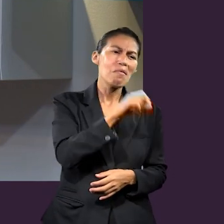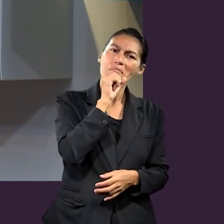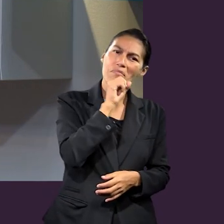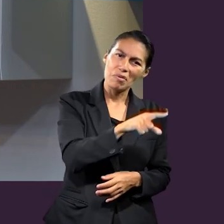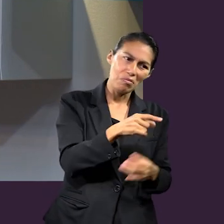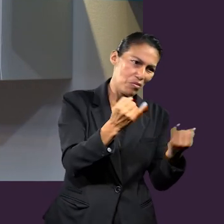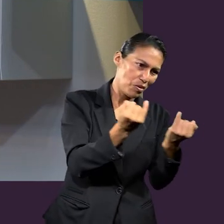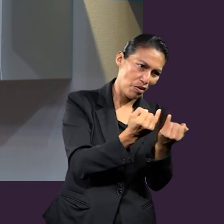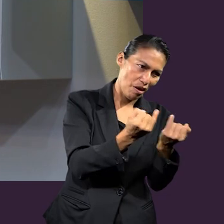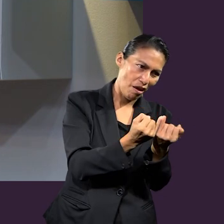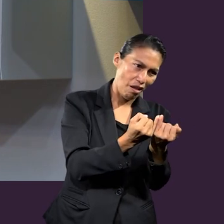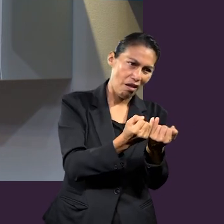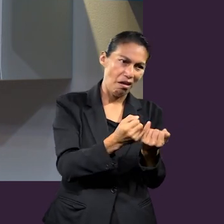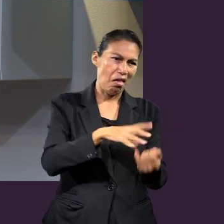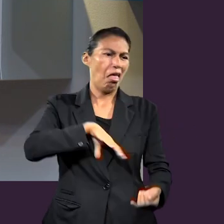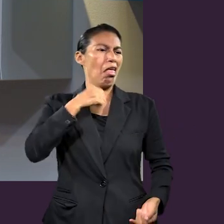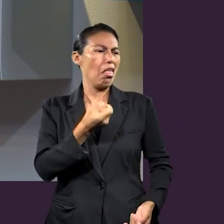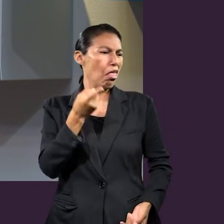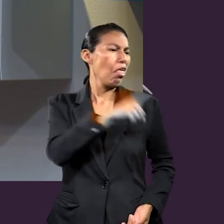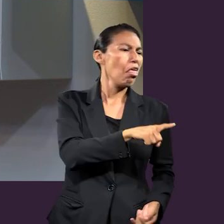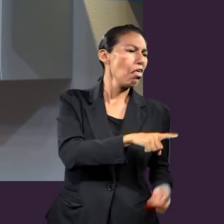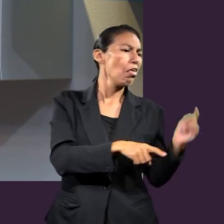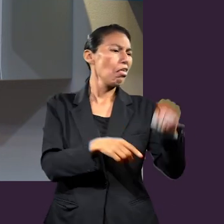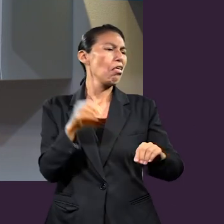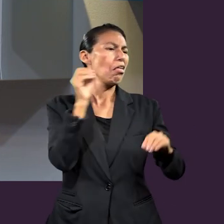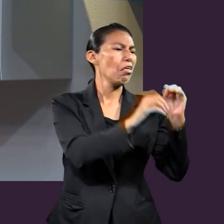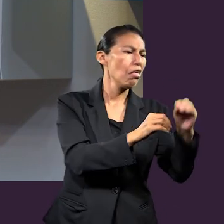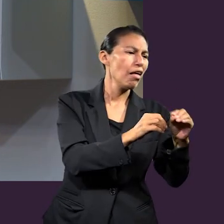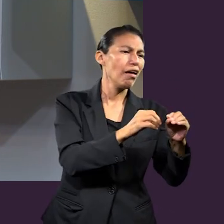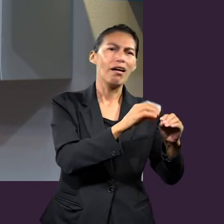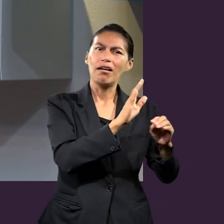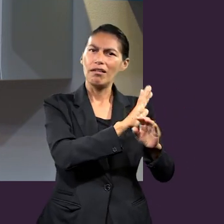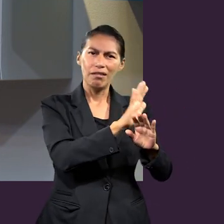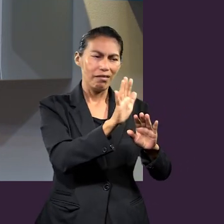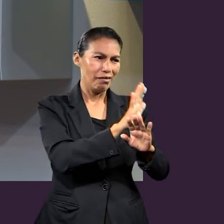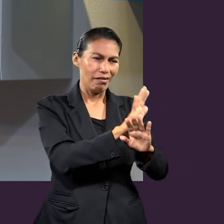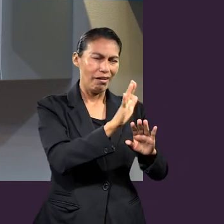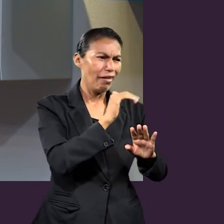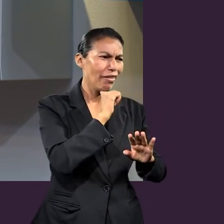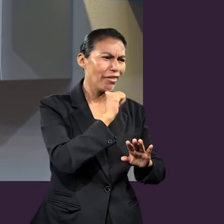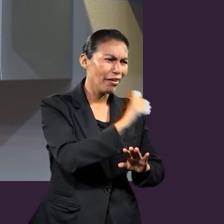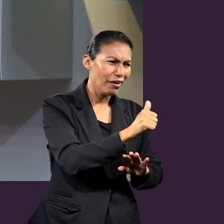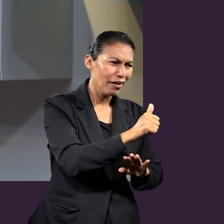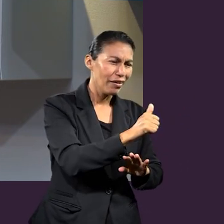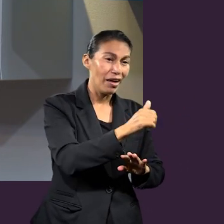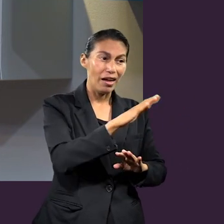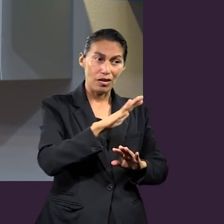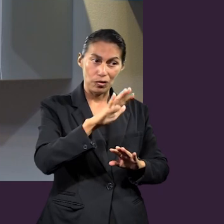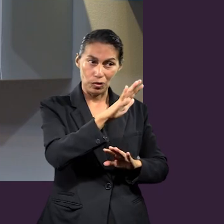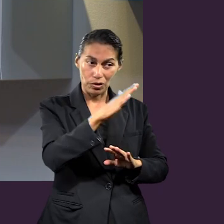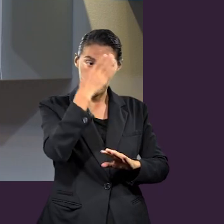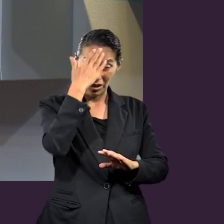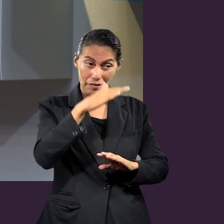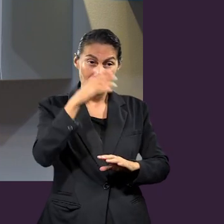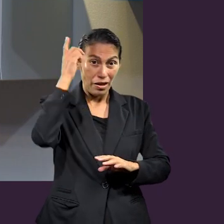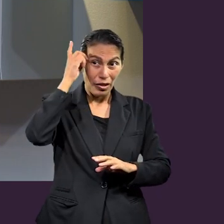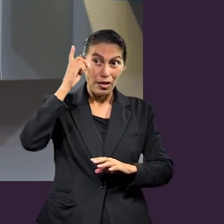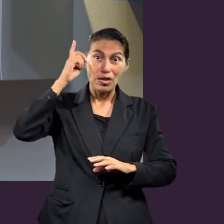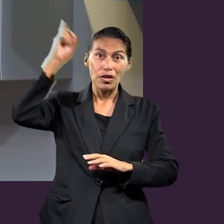hacer con ellos lo mismo, dejando las amenazas, sabiendo que el Señor de ellos y vuestro,